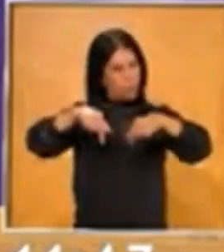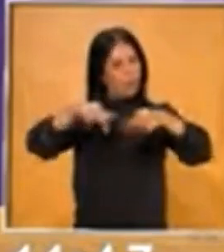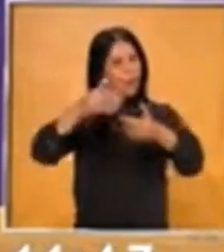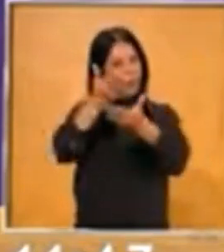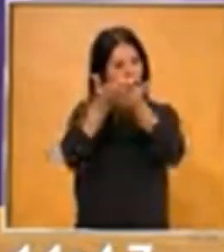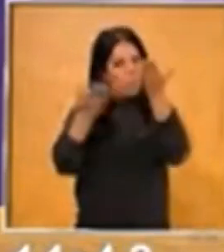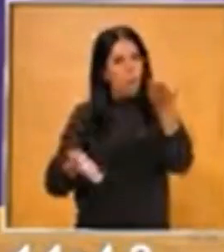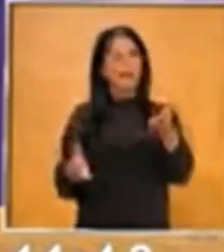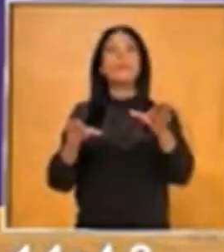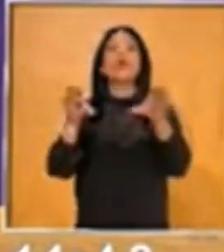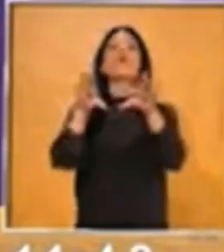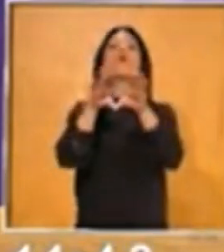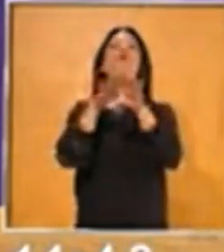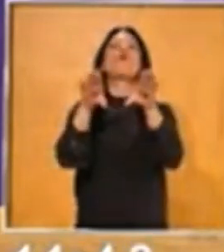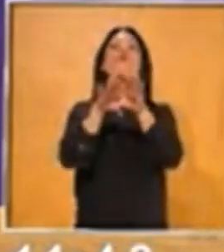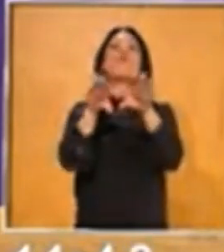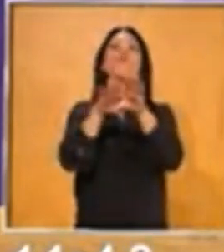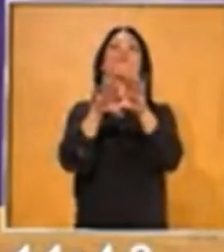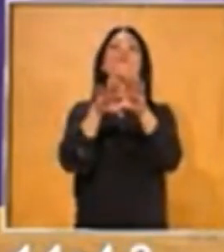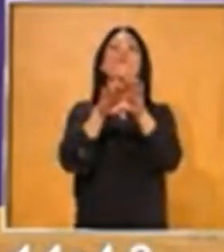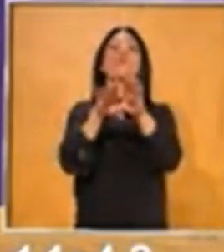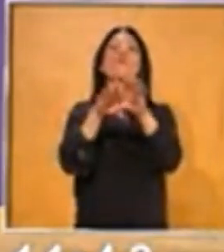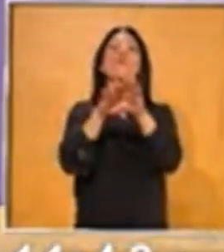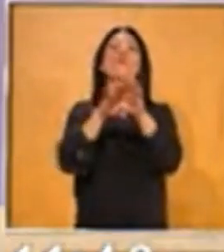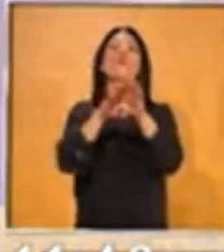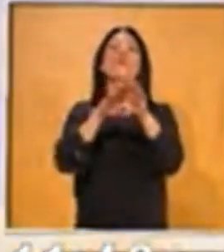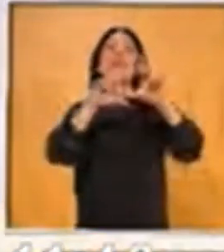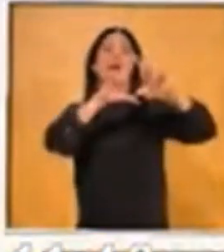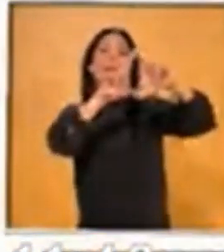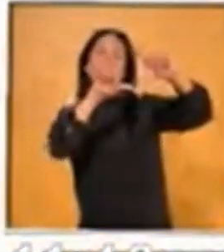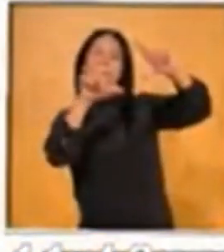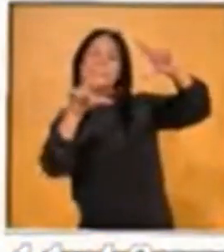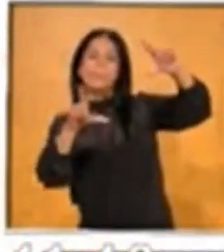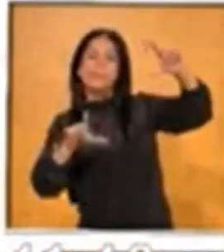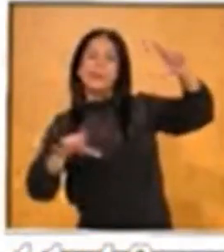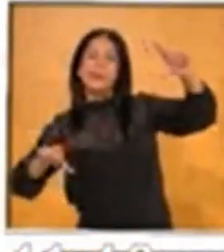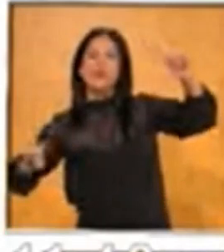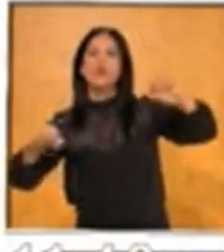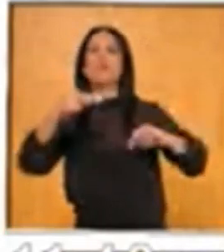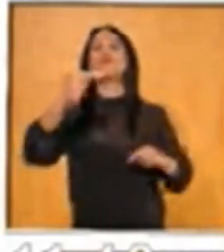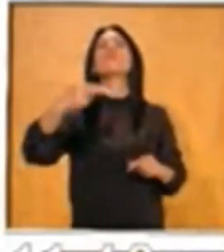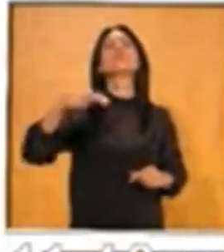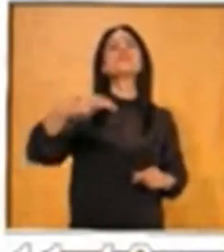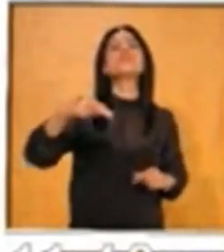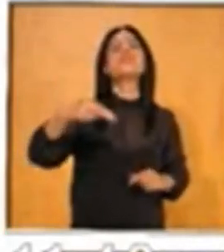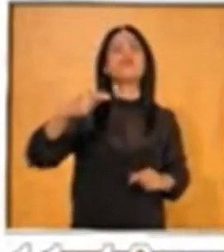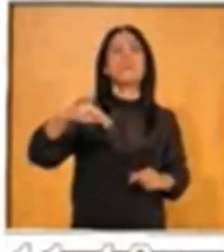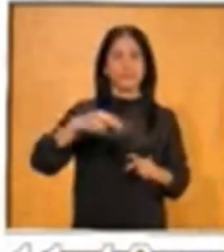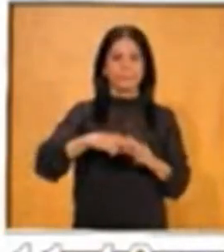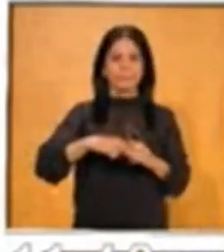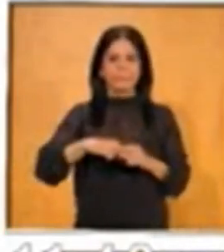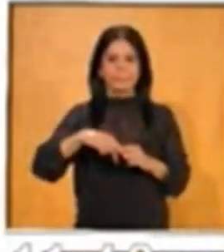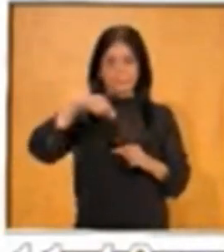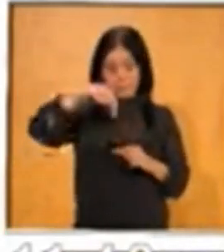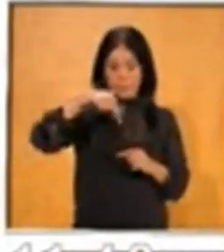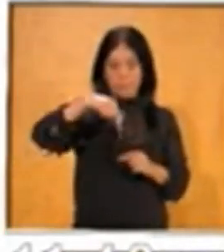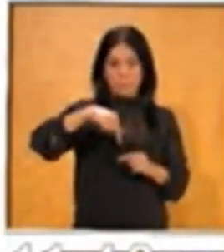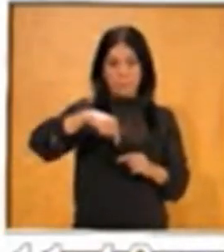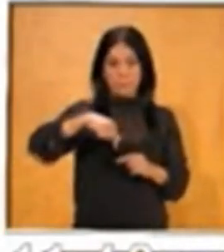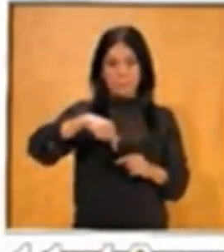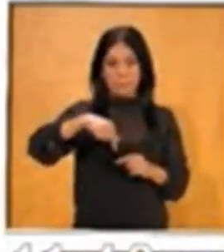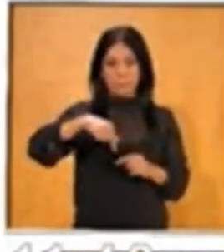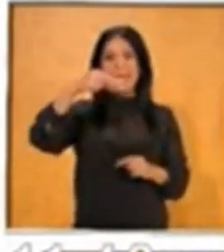¿Cómo es nuestro país? ¿Cómo se llama nuestro país en el presente? Se llama